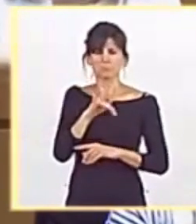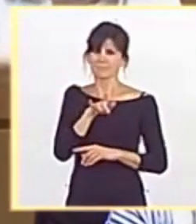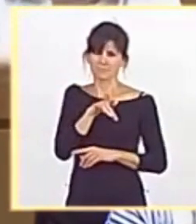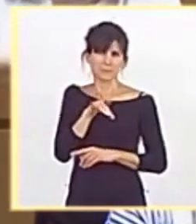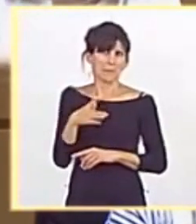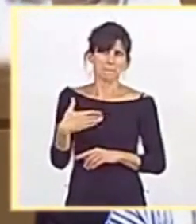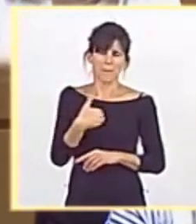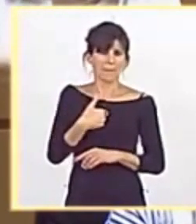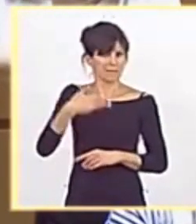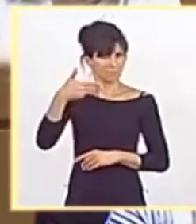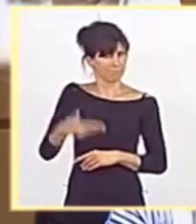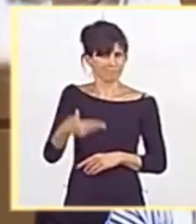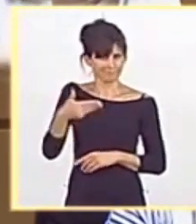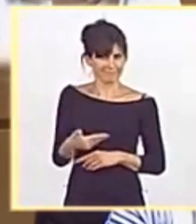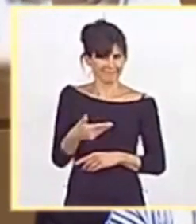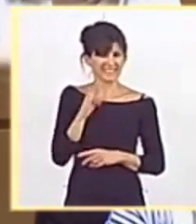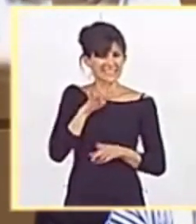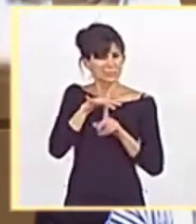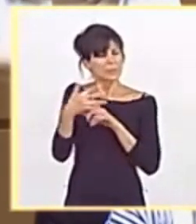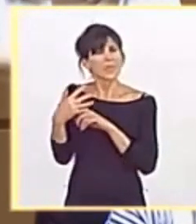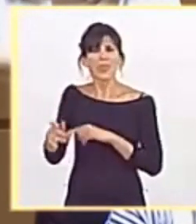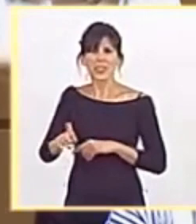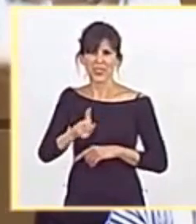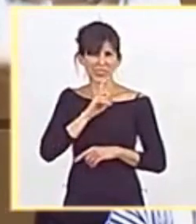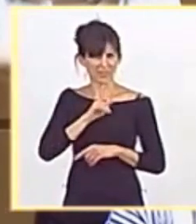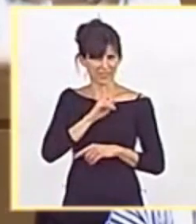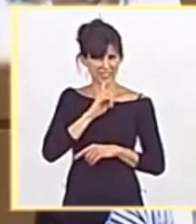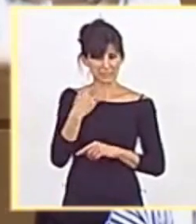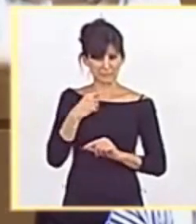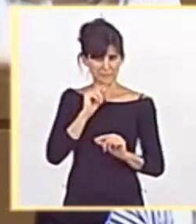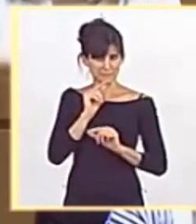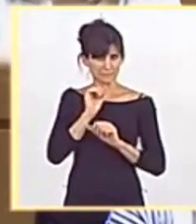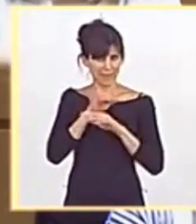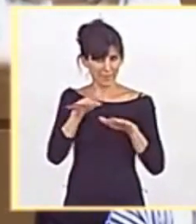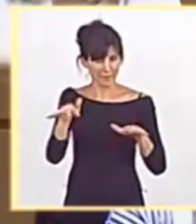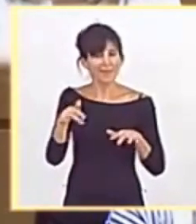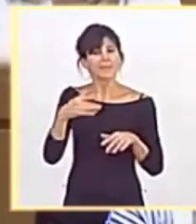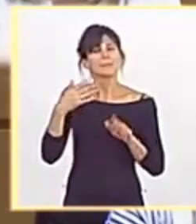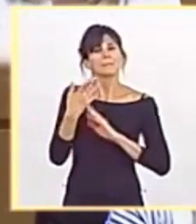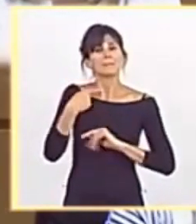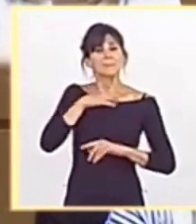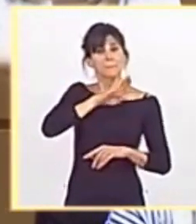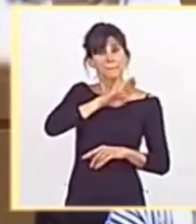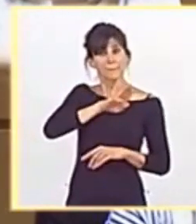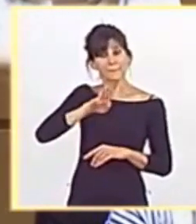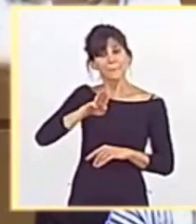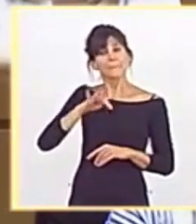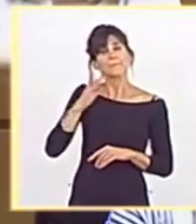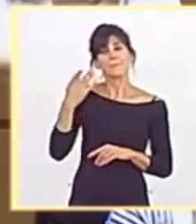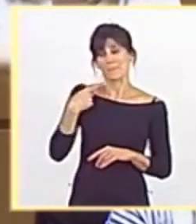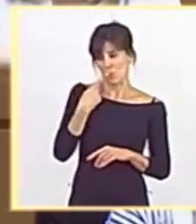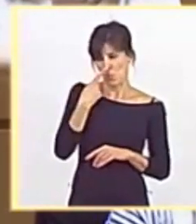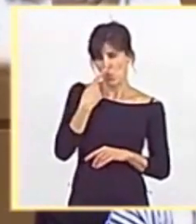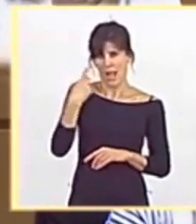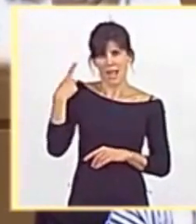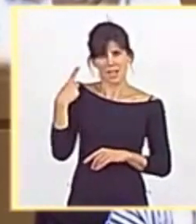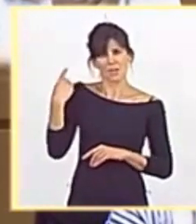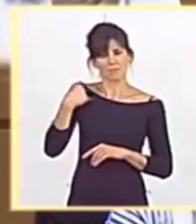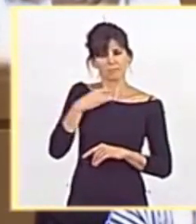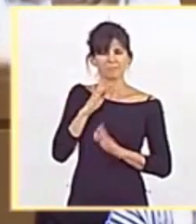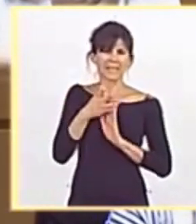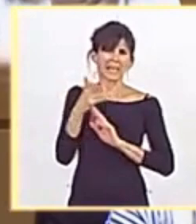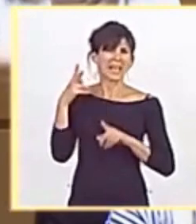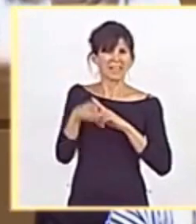fundamental en los momentos más difíciles de la pandemia. Desde el Partido Popular hace un año evitamos la